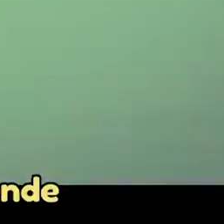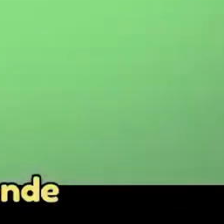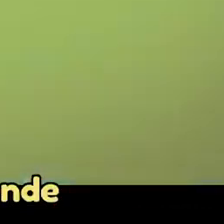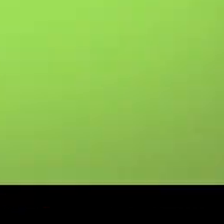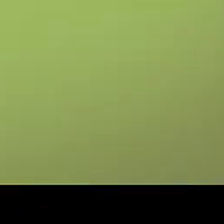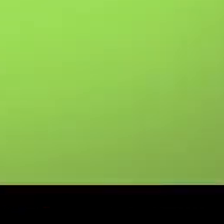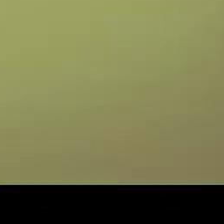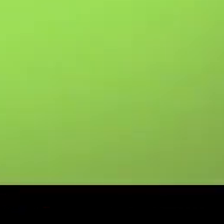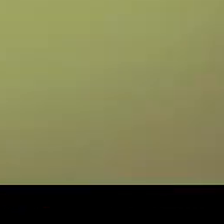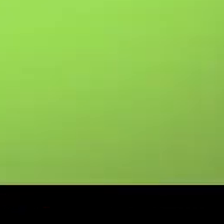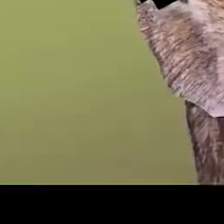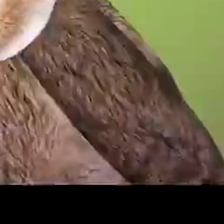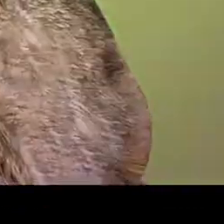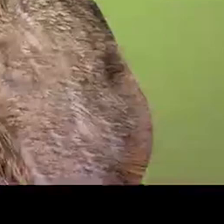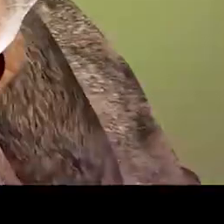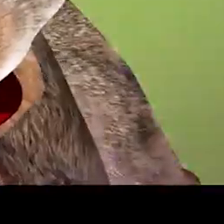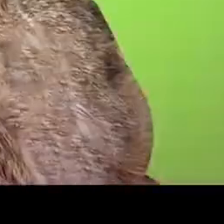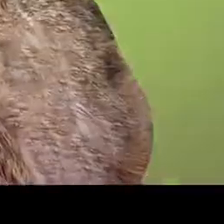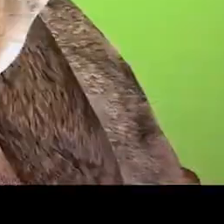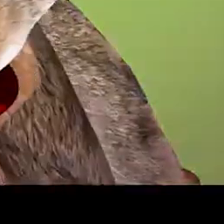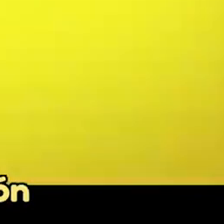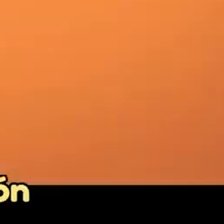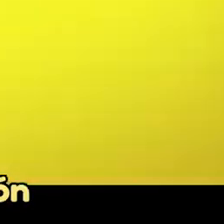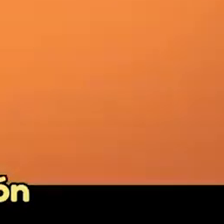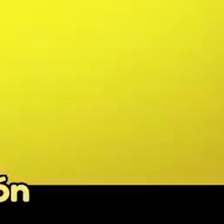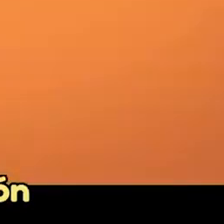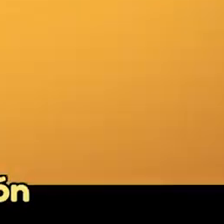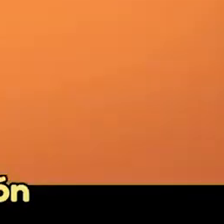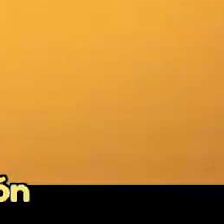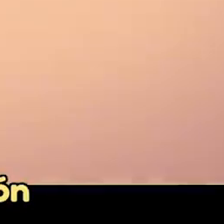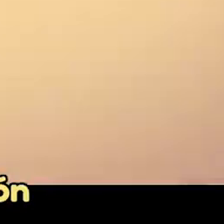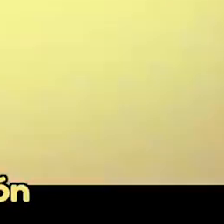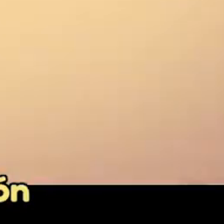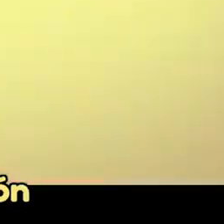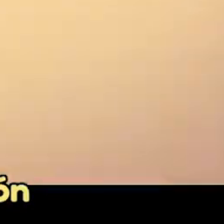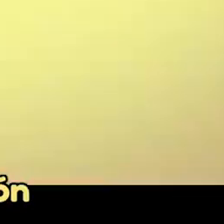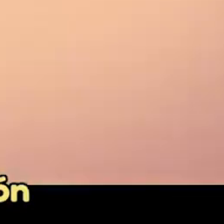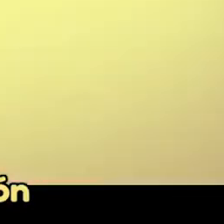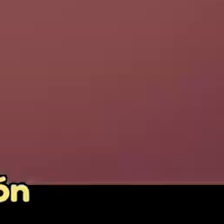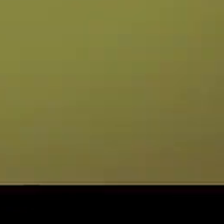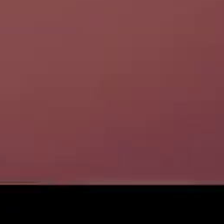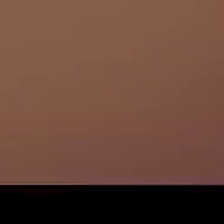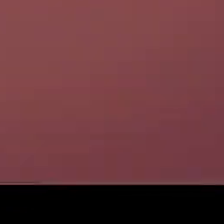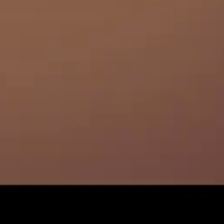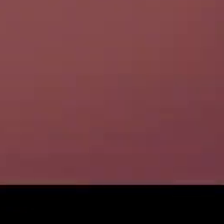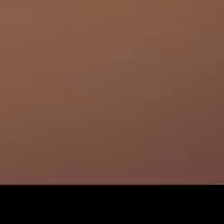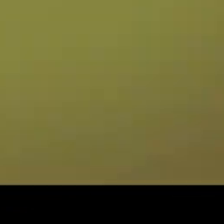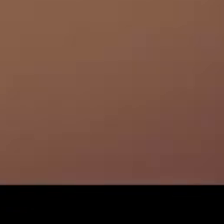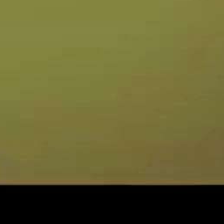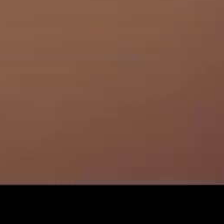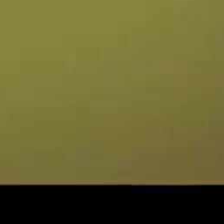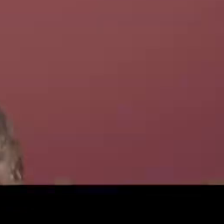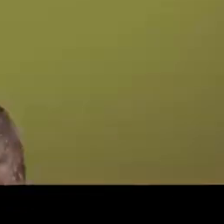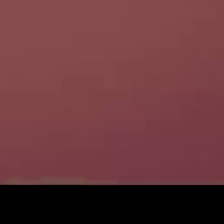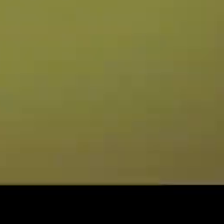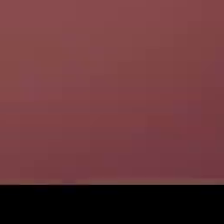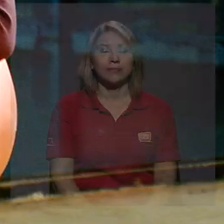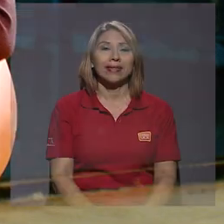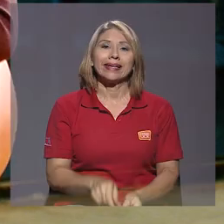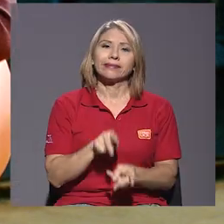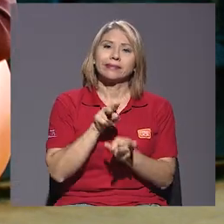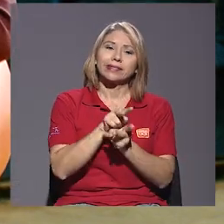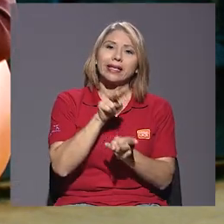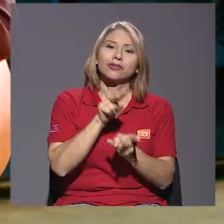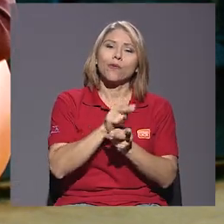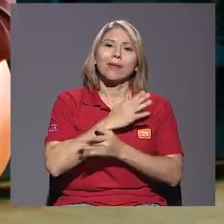y comprende. En internet un niño todo lo aprende. Jamás le hablaste de ponerse un condón. Él lo aprendió en pornohoc.com